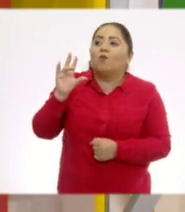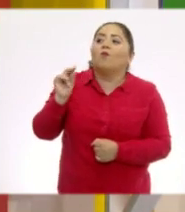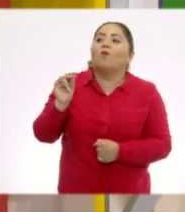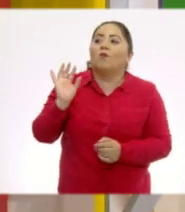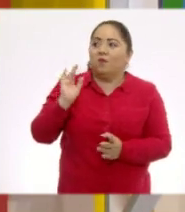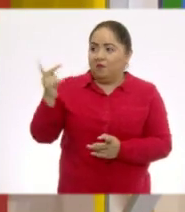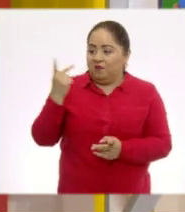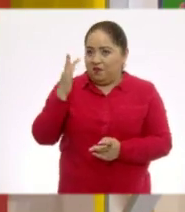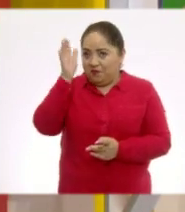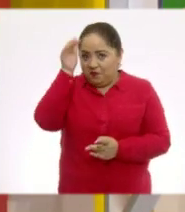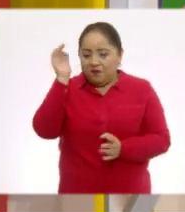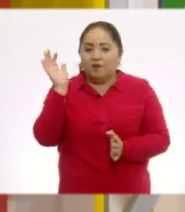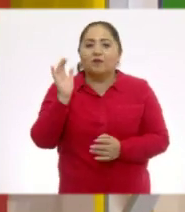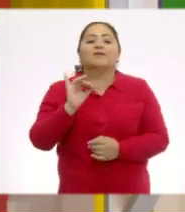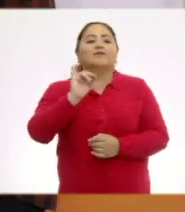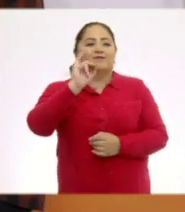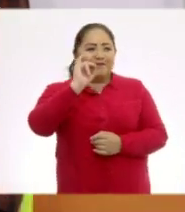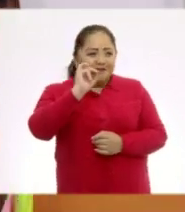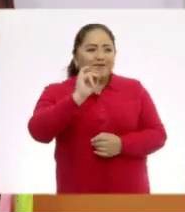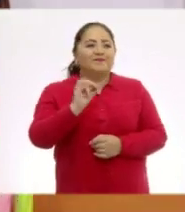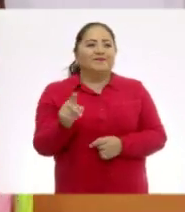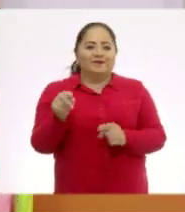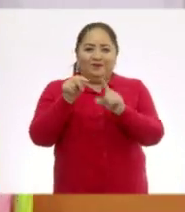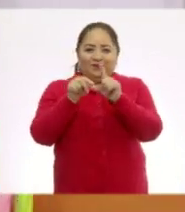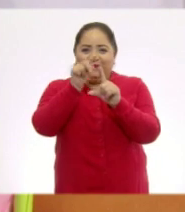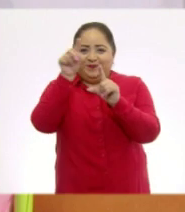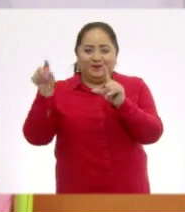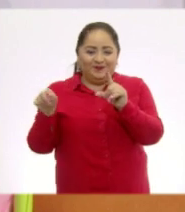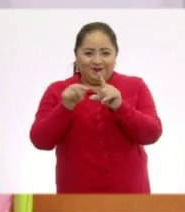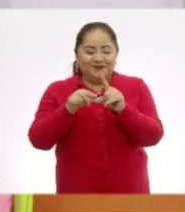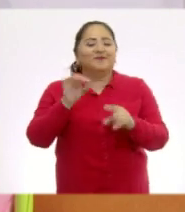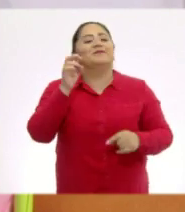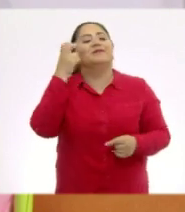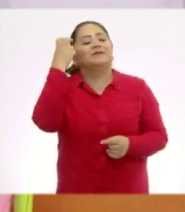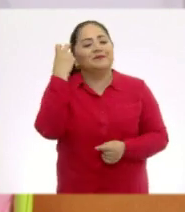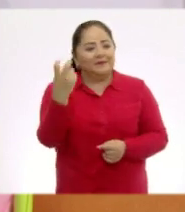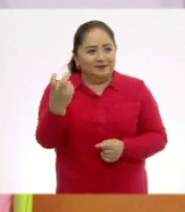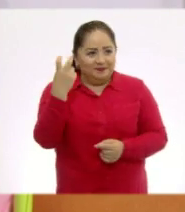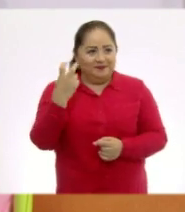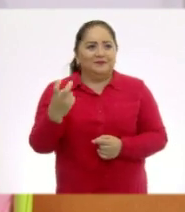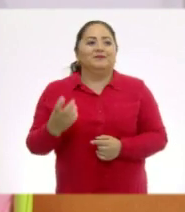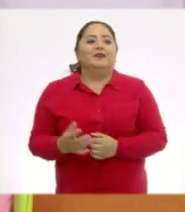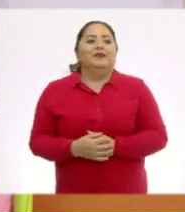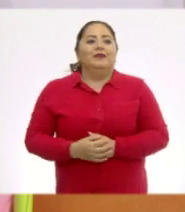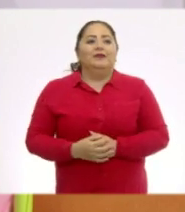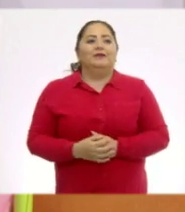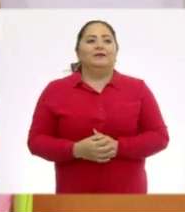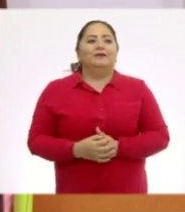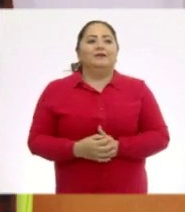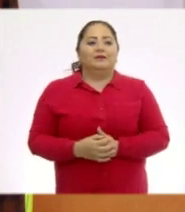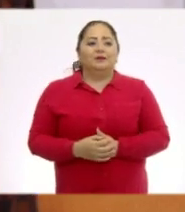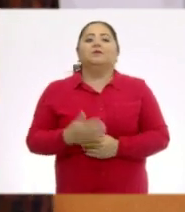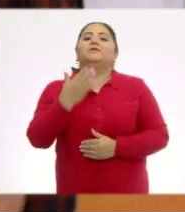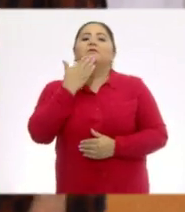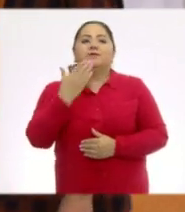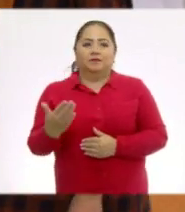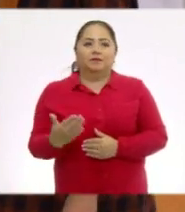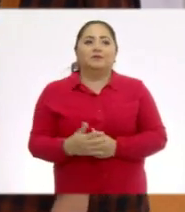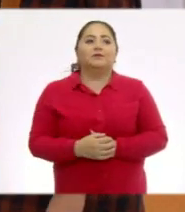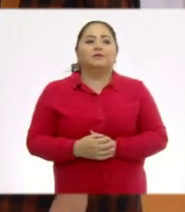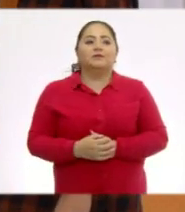Pepe? Sí, es esta. Es el cuadrado. El cuadrado. poner aquí para que sea más fácil. Muy bien.